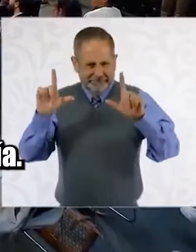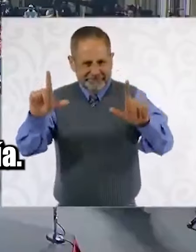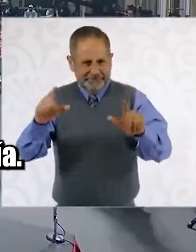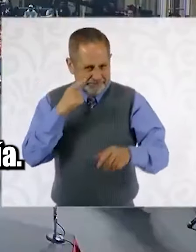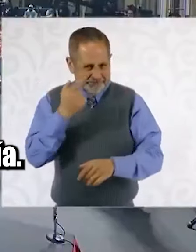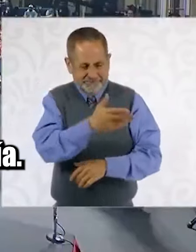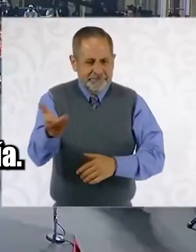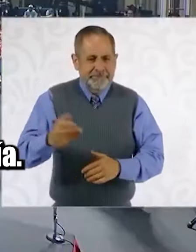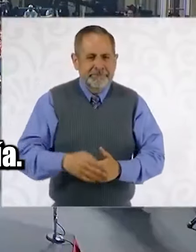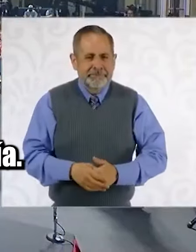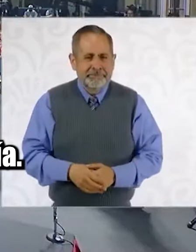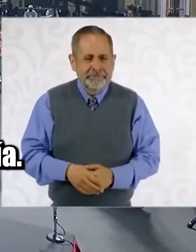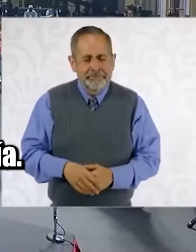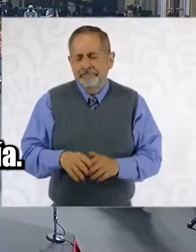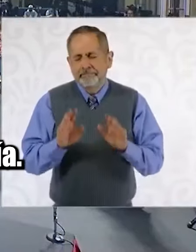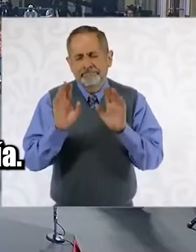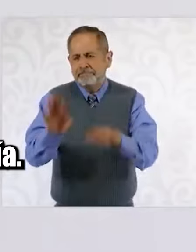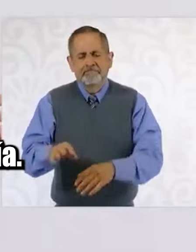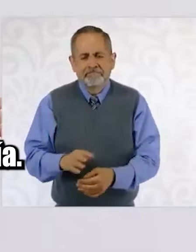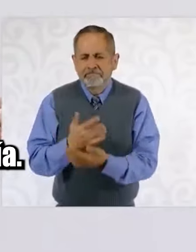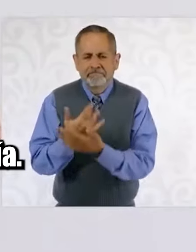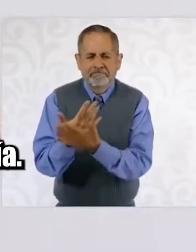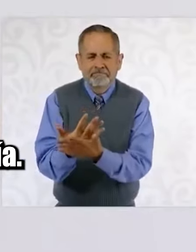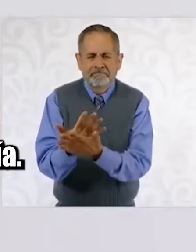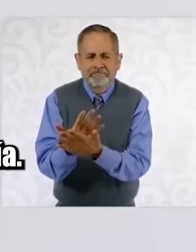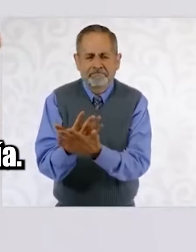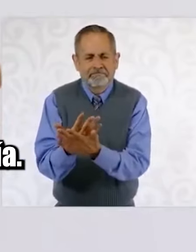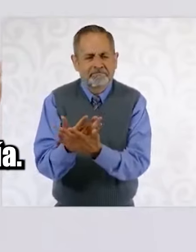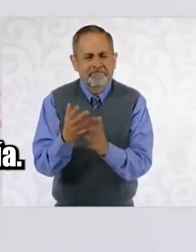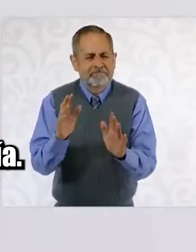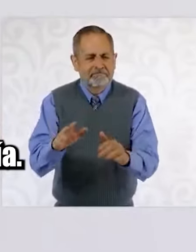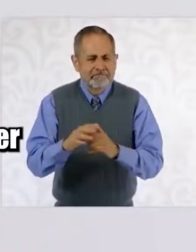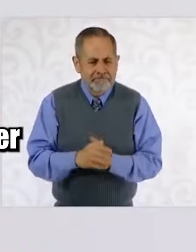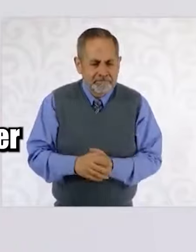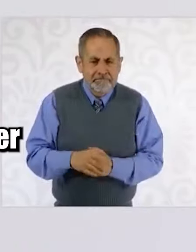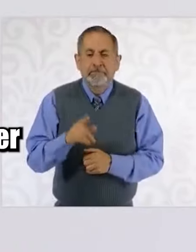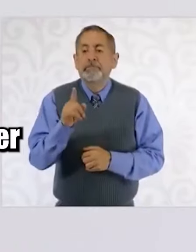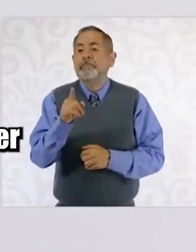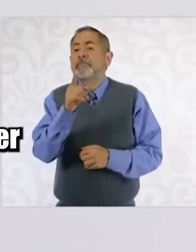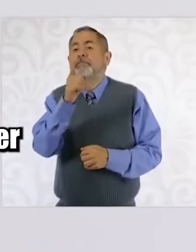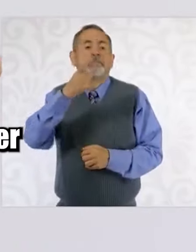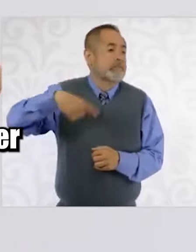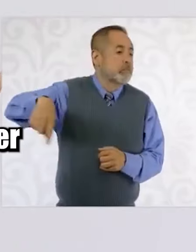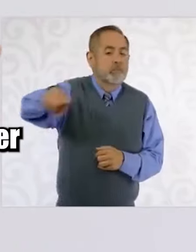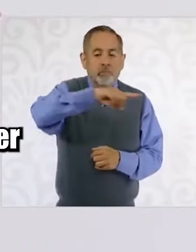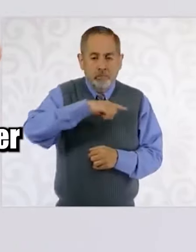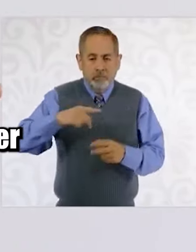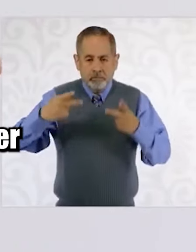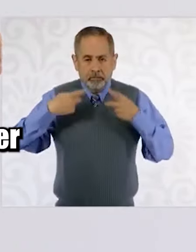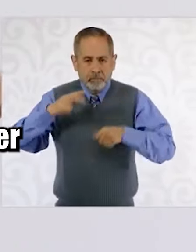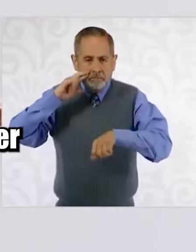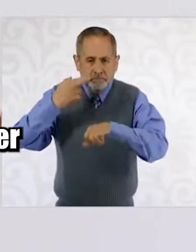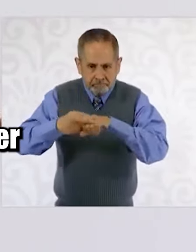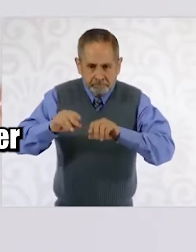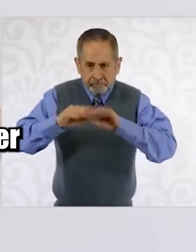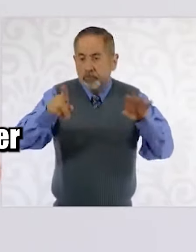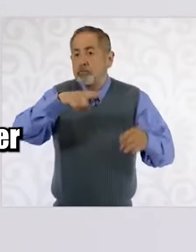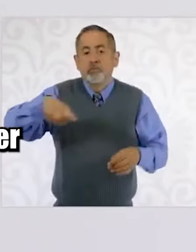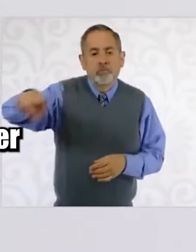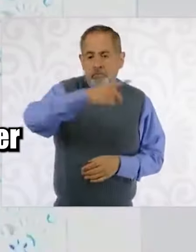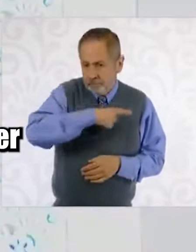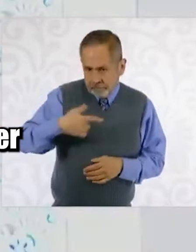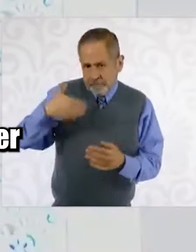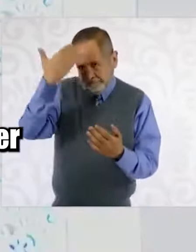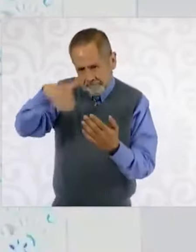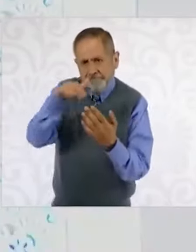Vamos a esperar. Y a toda la ciudadanía, todos somos responsables de conocer la Constitución.